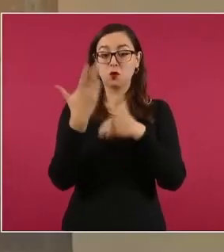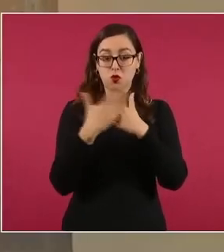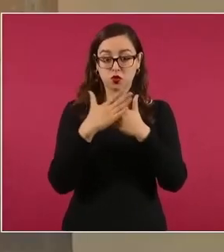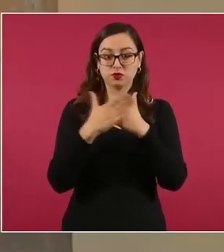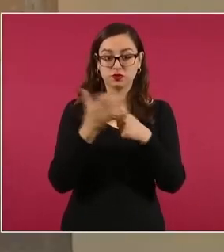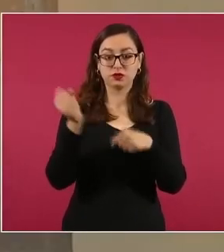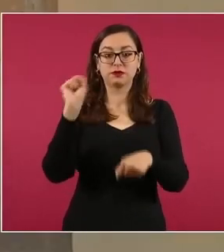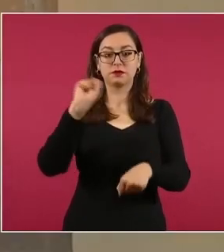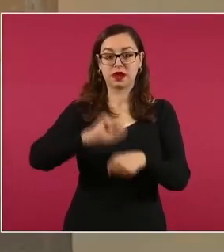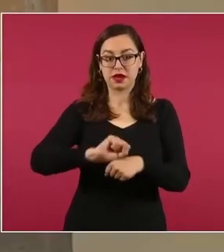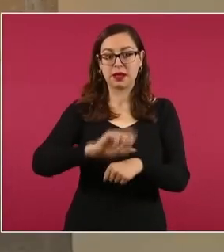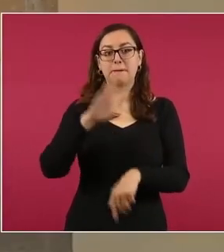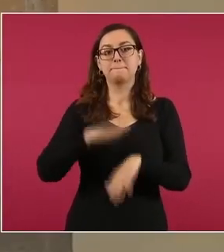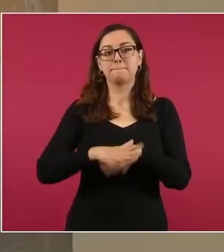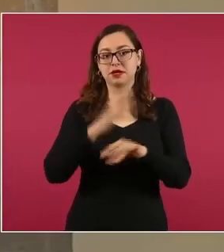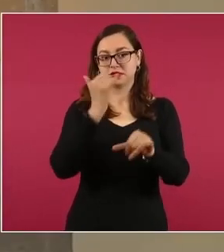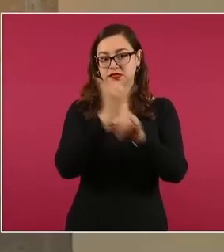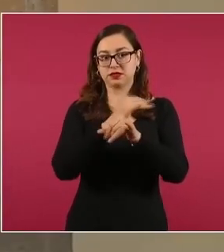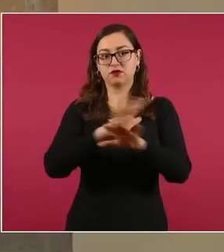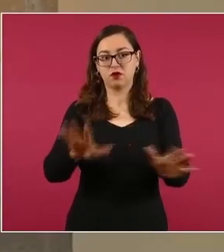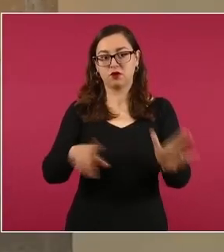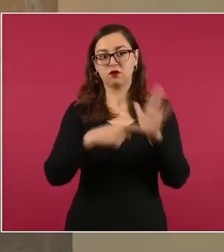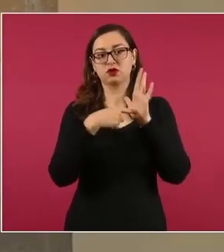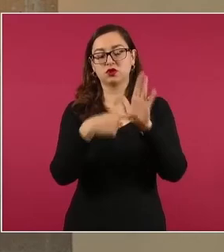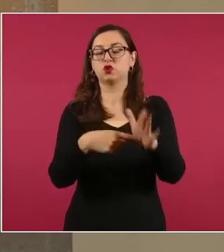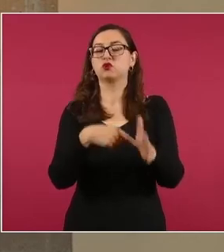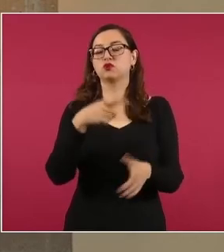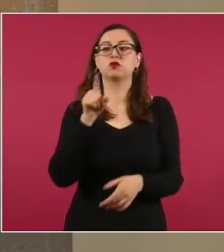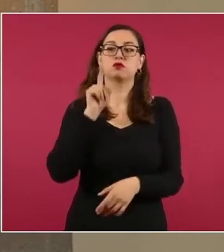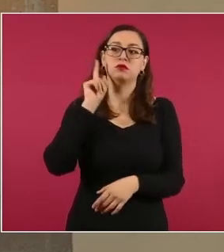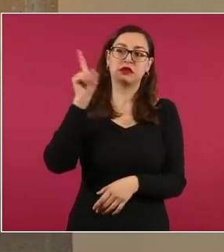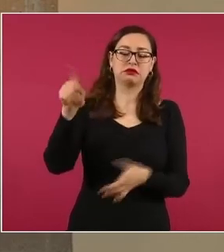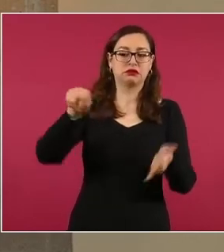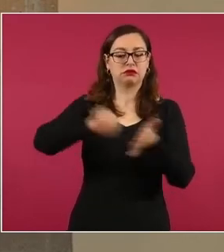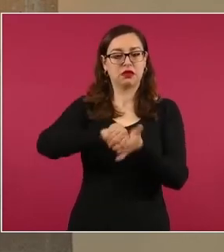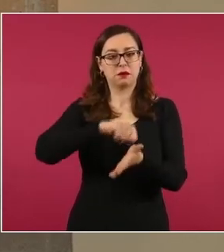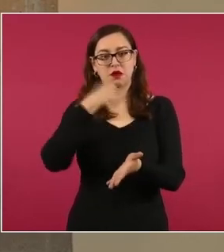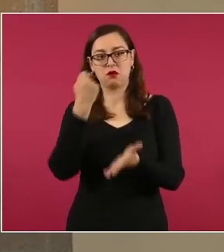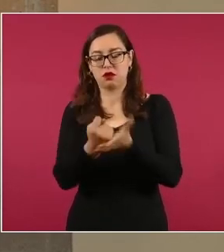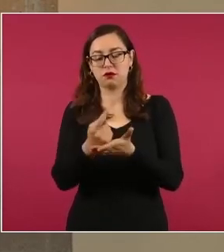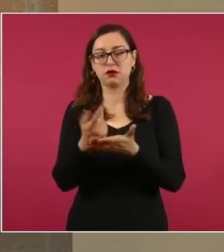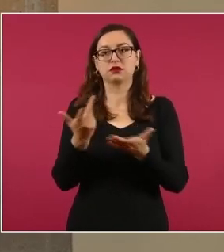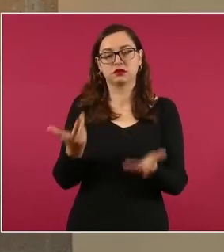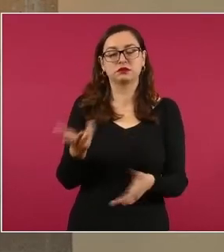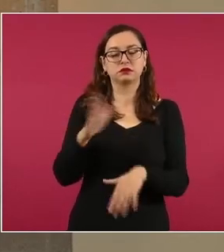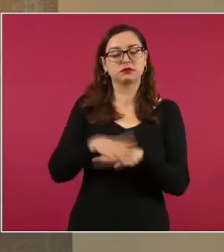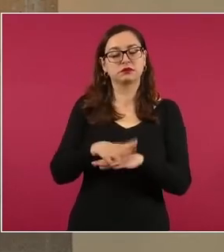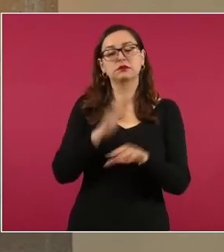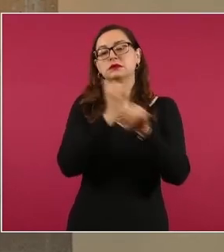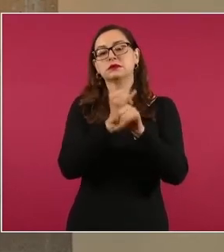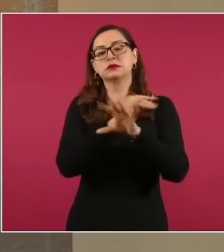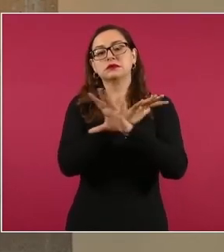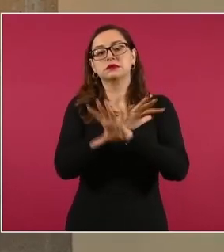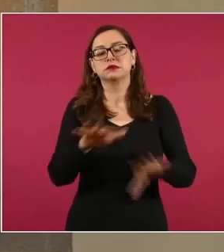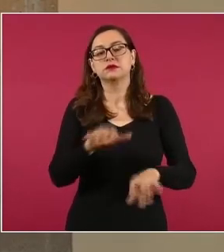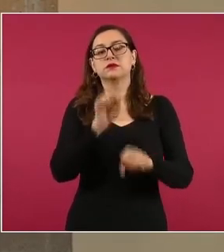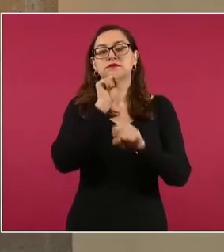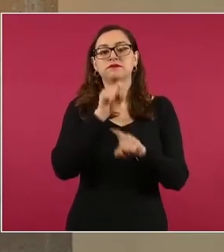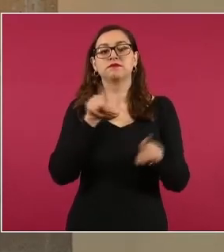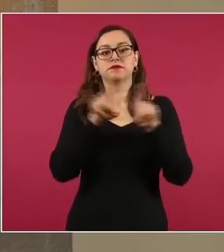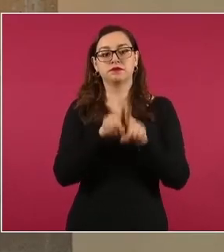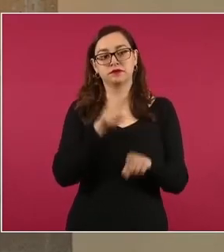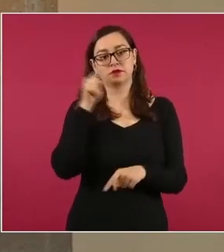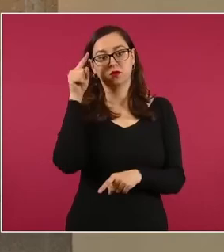información relevante del caso de Tamaulipas y también nos informa el fiscal Carpio de Baja